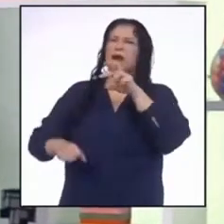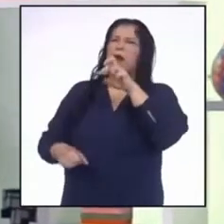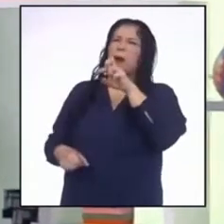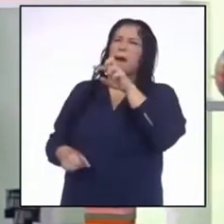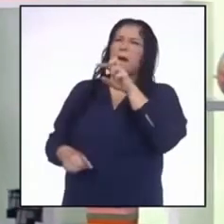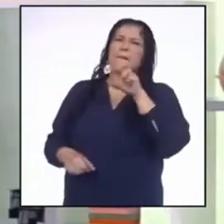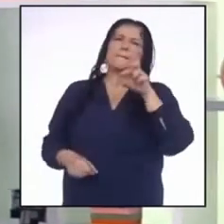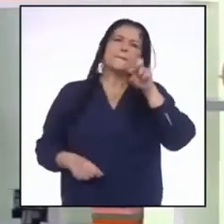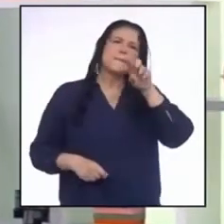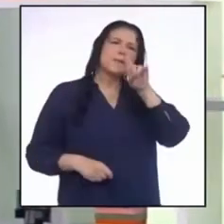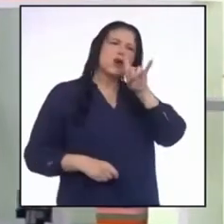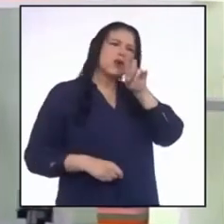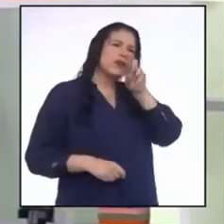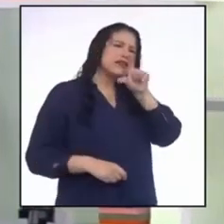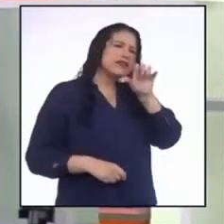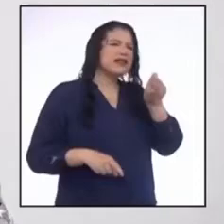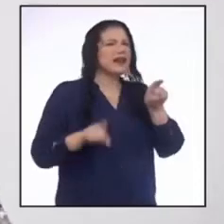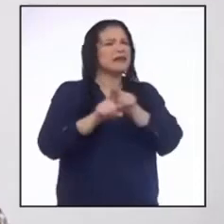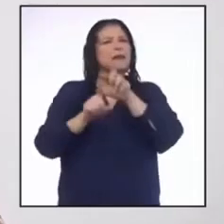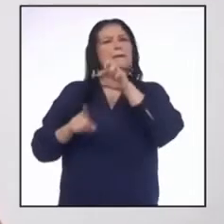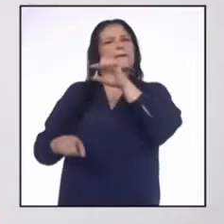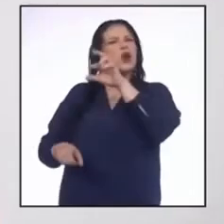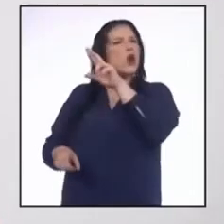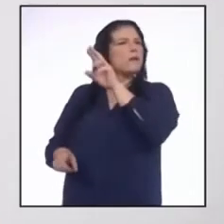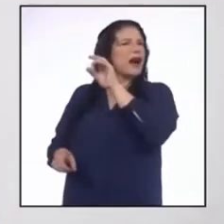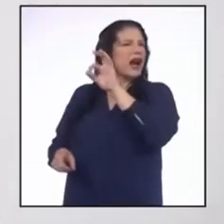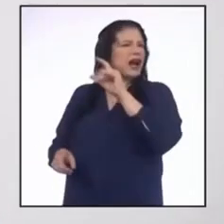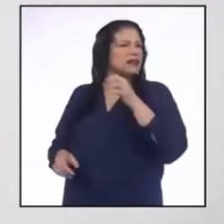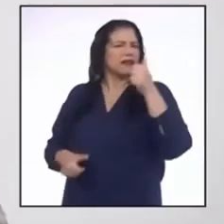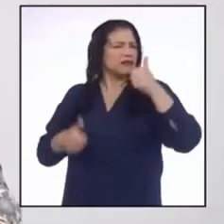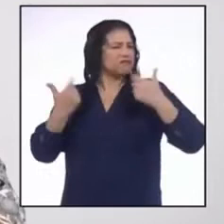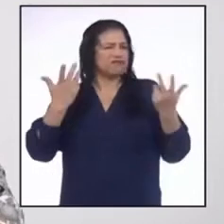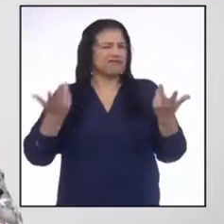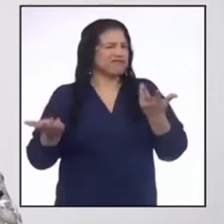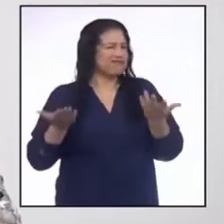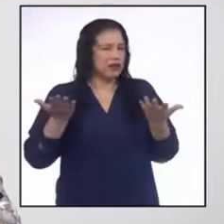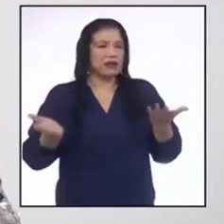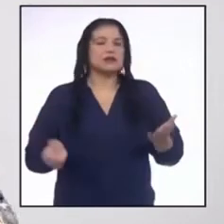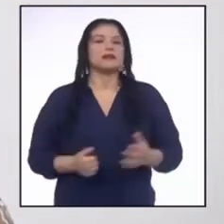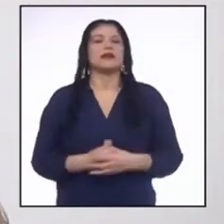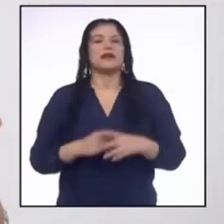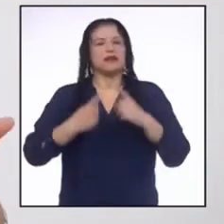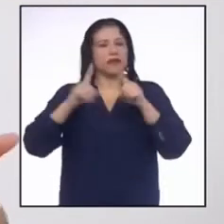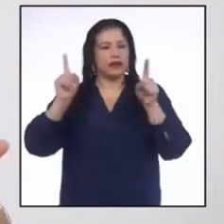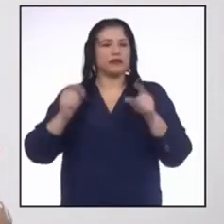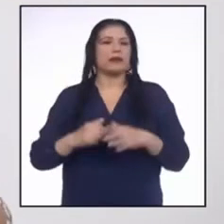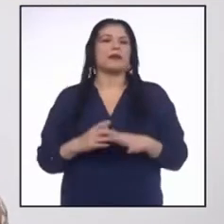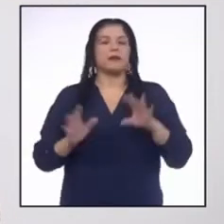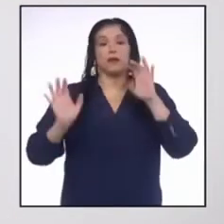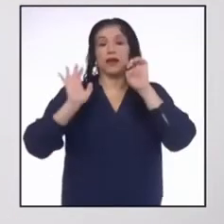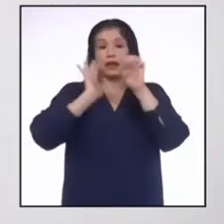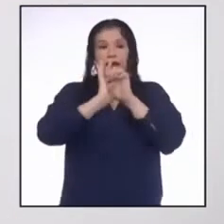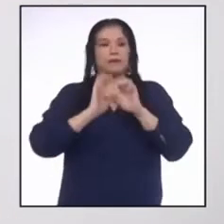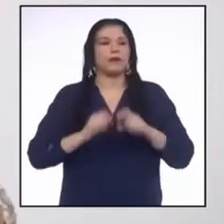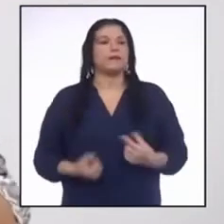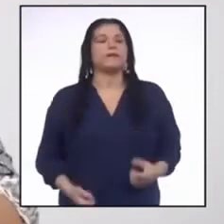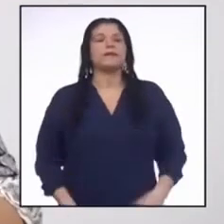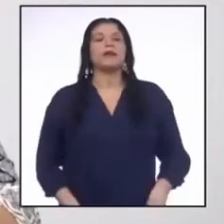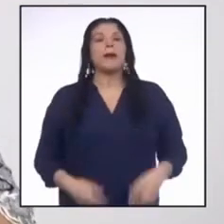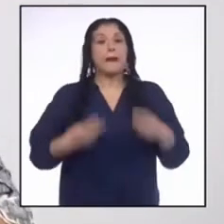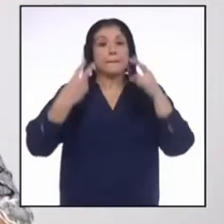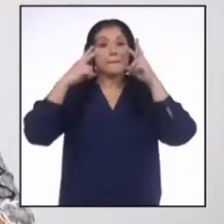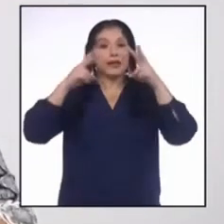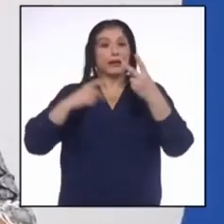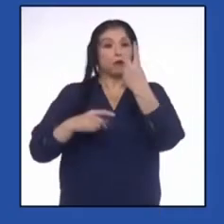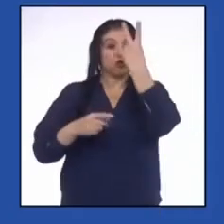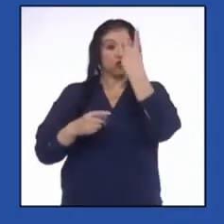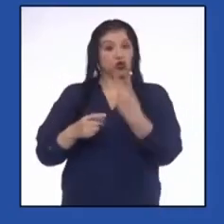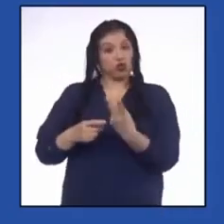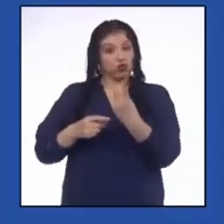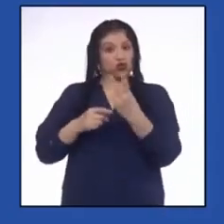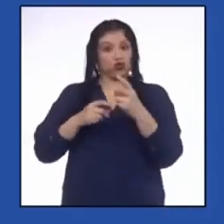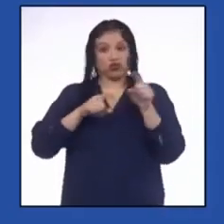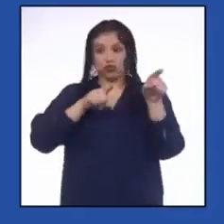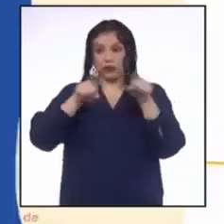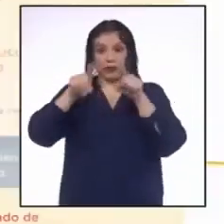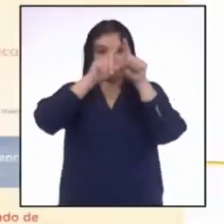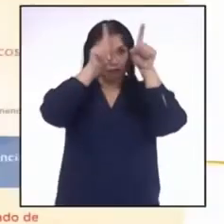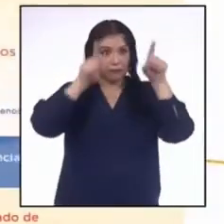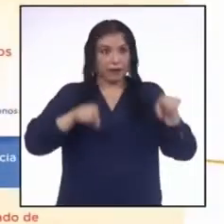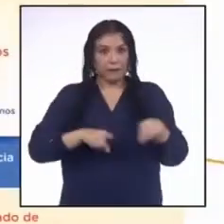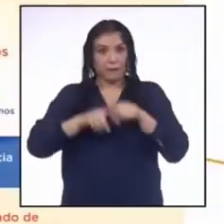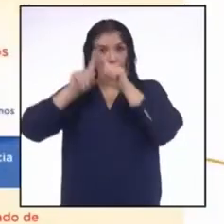¿Podría mostrarnos un ejemplo de cada uno? Por supuesto, Stephanie. Observemos los siguientes dos afiches.